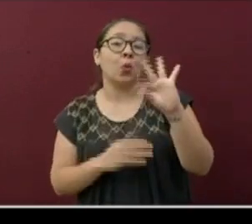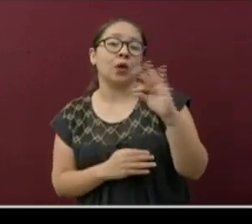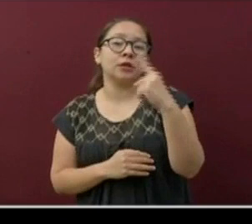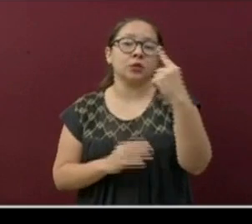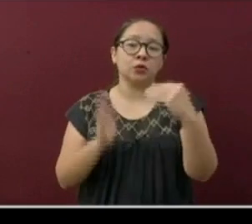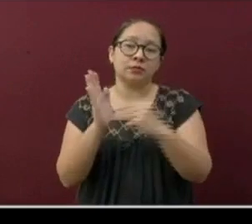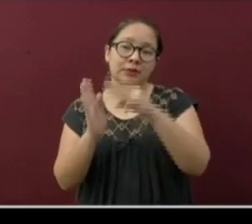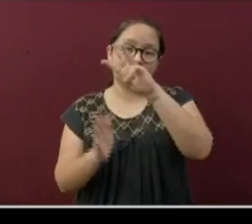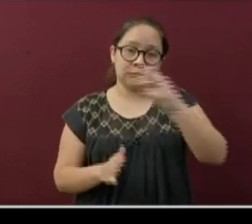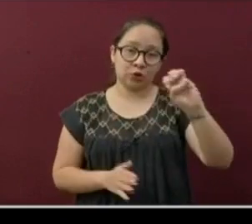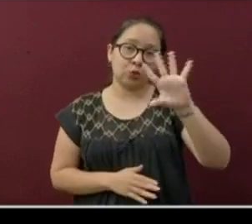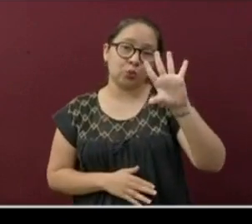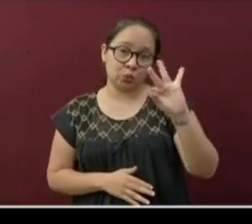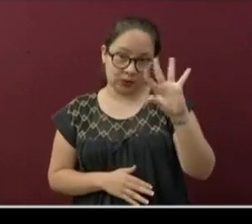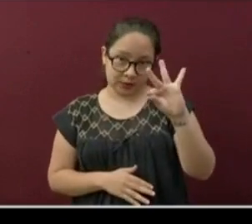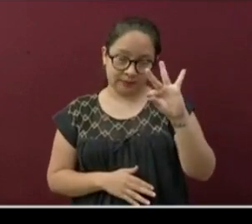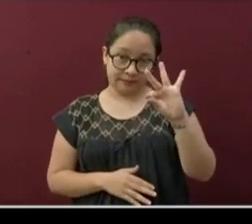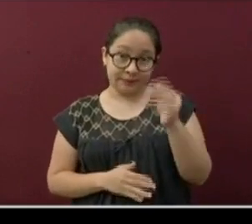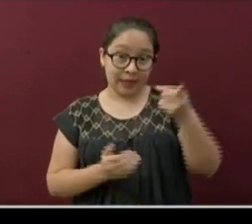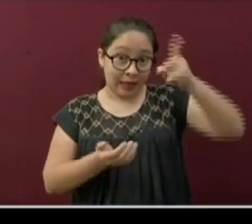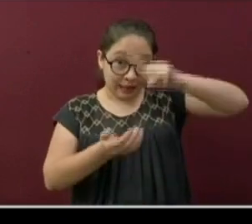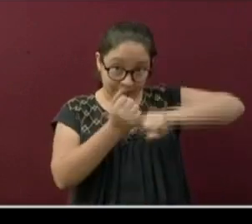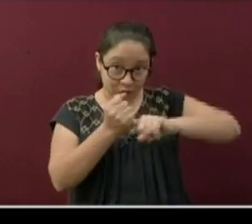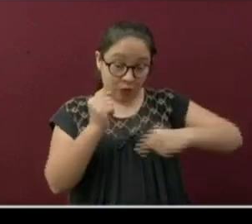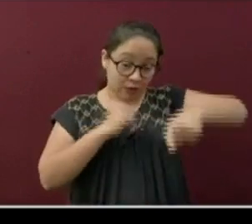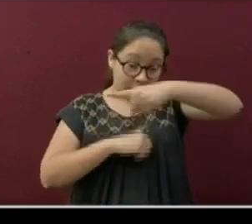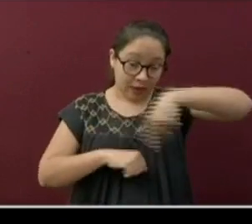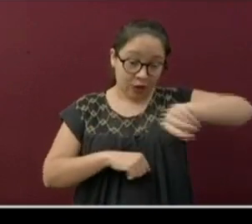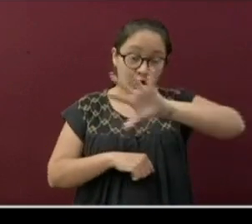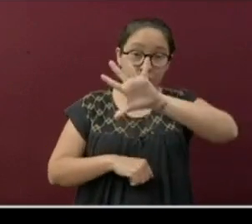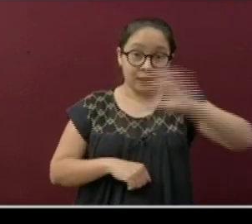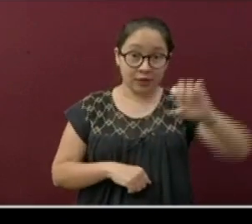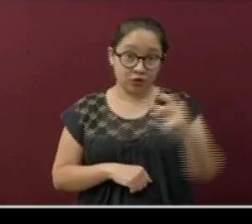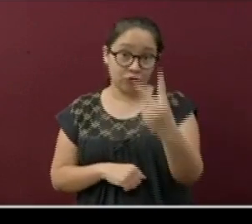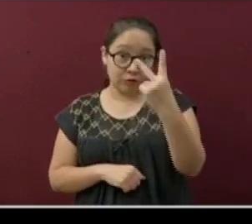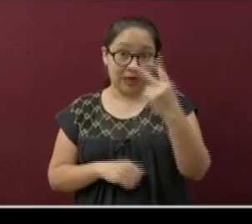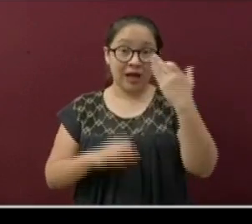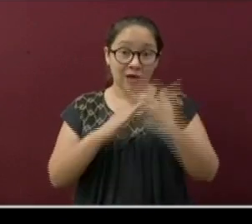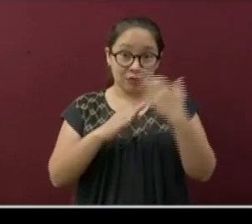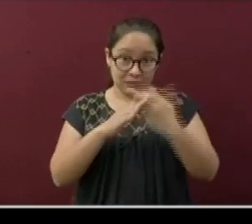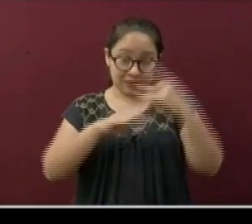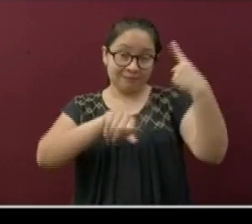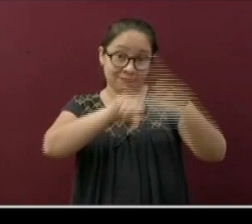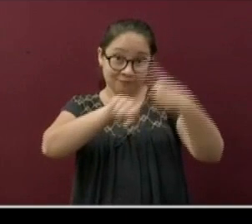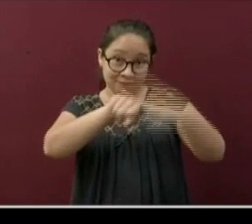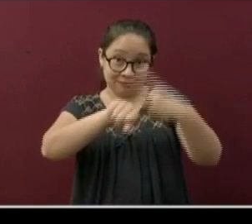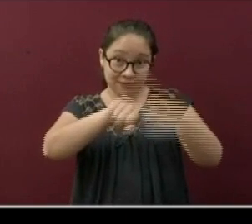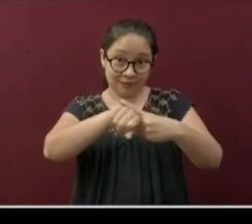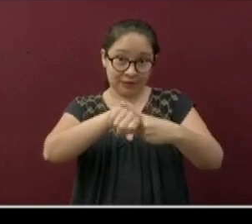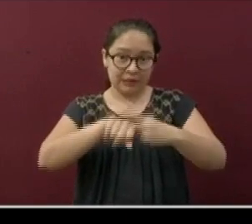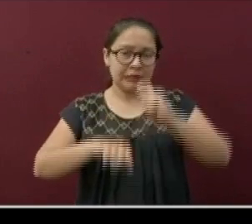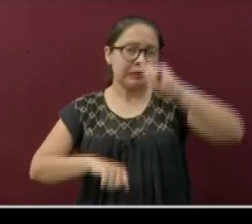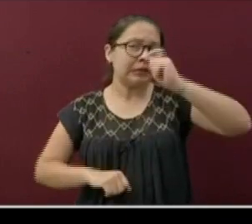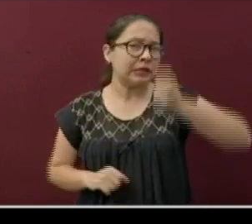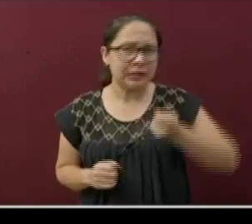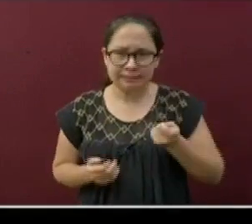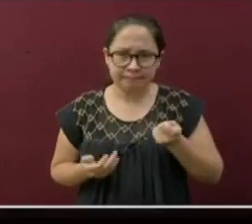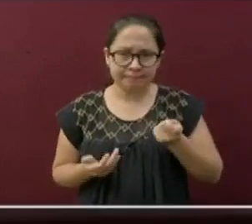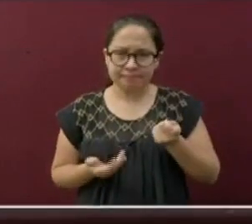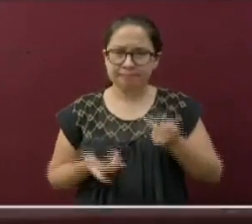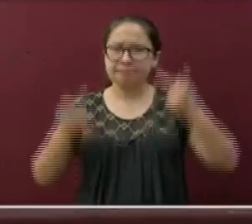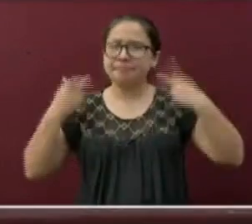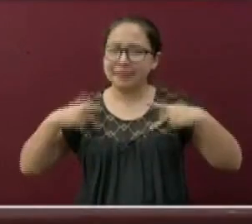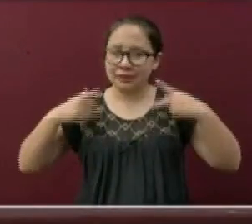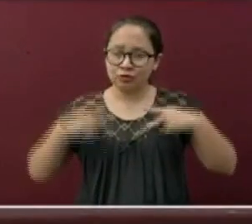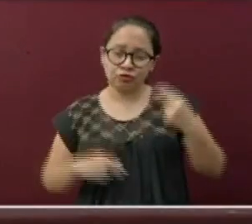.340, de ellos 512 se consideran actuales, que son los casos activos